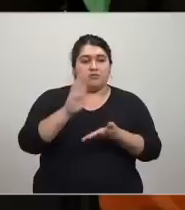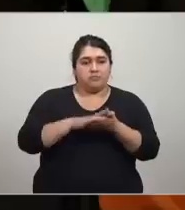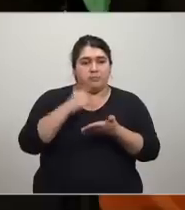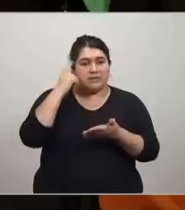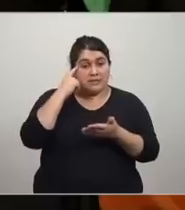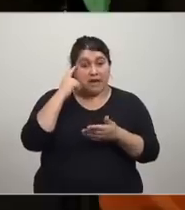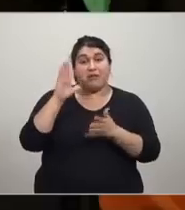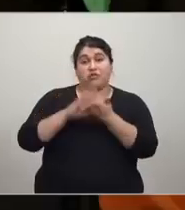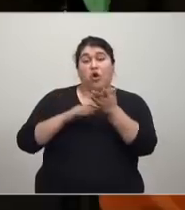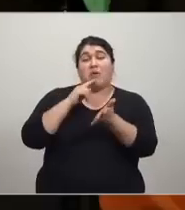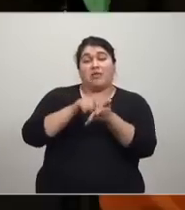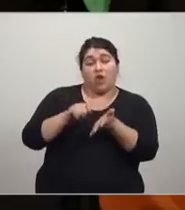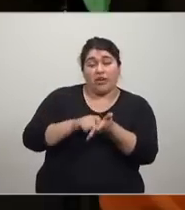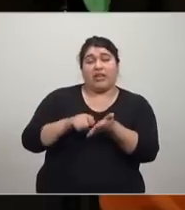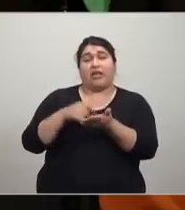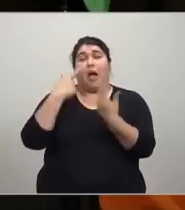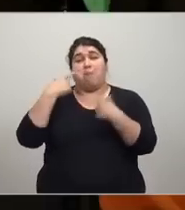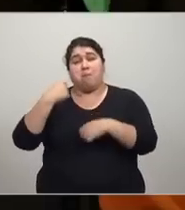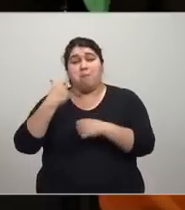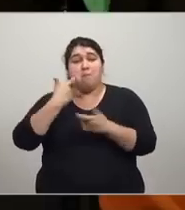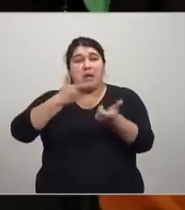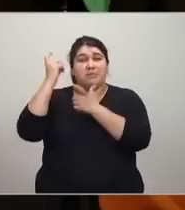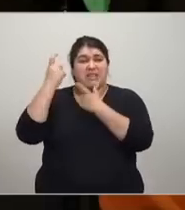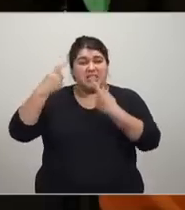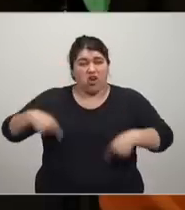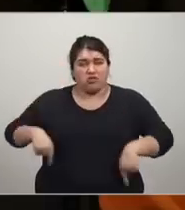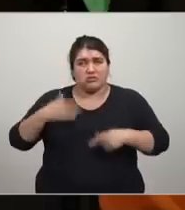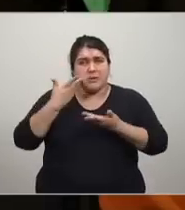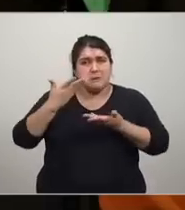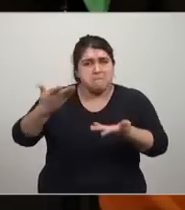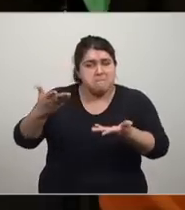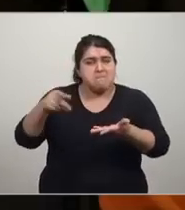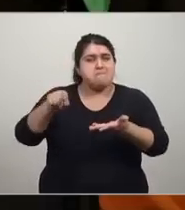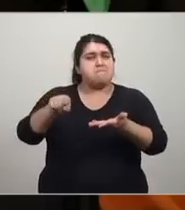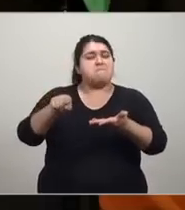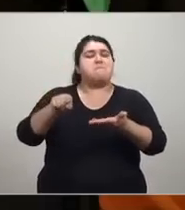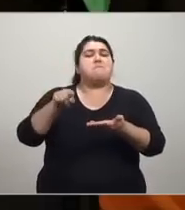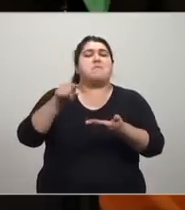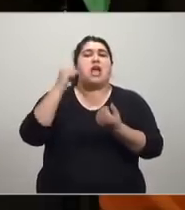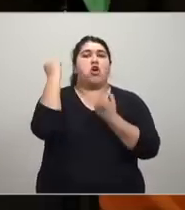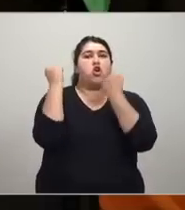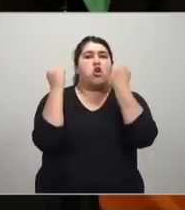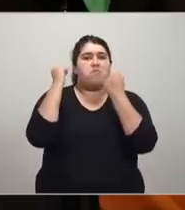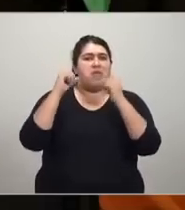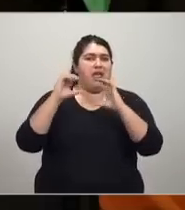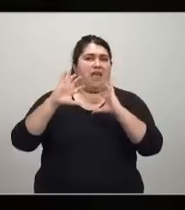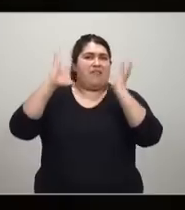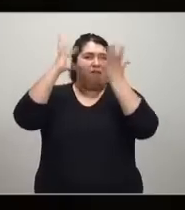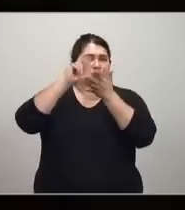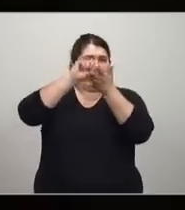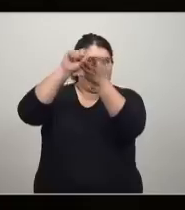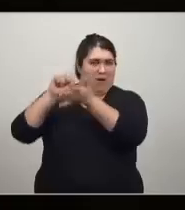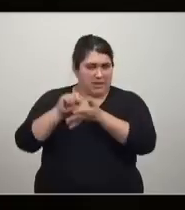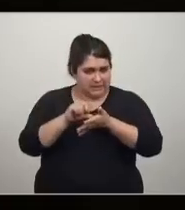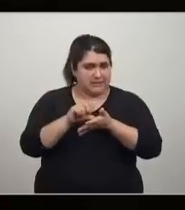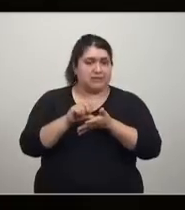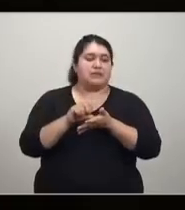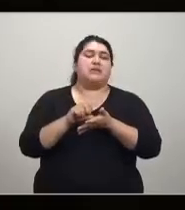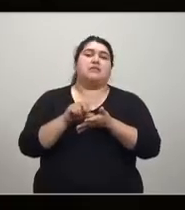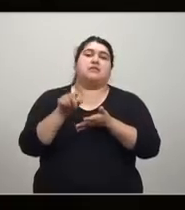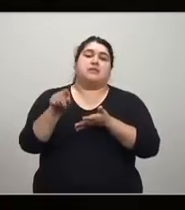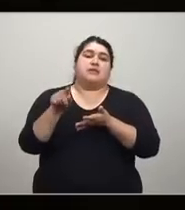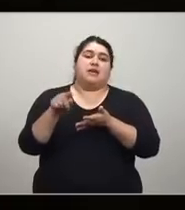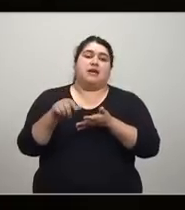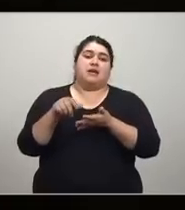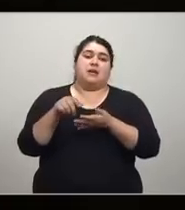En la teoría y en la práctica, está un poco pequeño allá, del mundo occidental, económica, del mundo occidental, hasta que llegó aquel nefasto martes